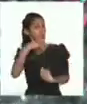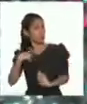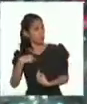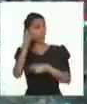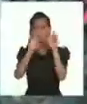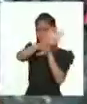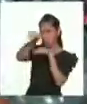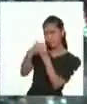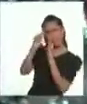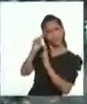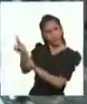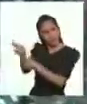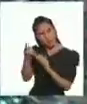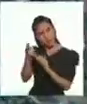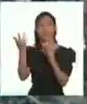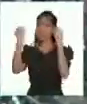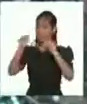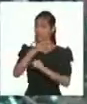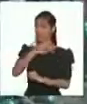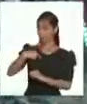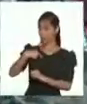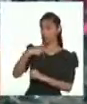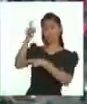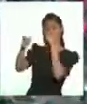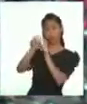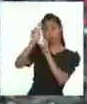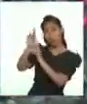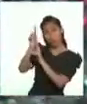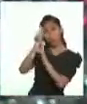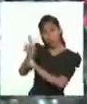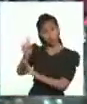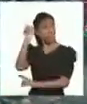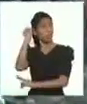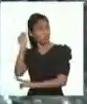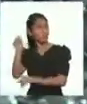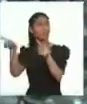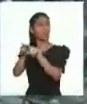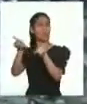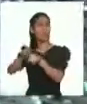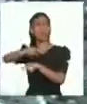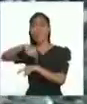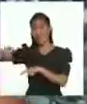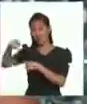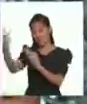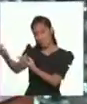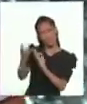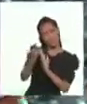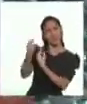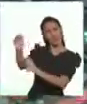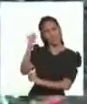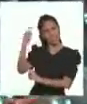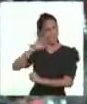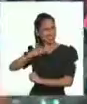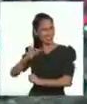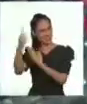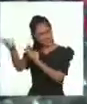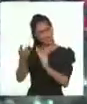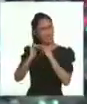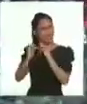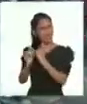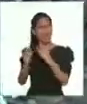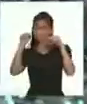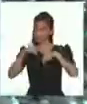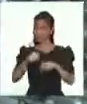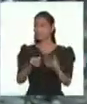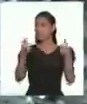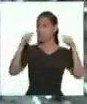Lo han comprendido muy bien, chicos. Si respetamos los derechos de las demás personas, evitaremos la discriminación y mejoraremos la convivencia armoniosa en